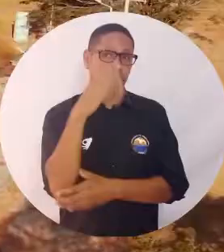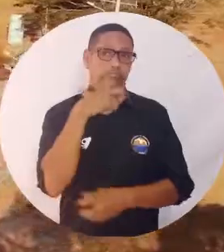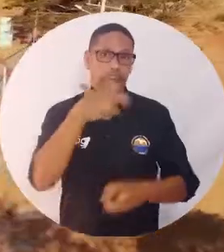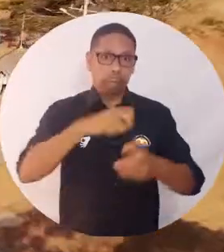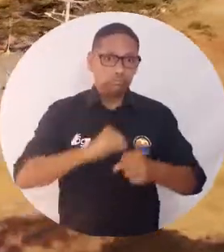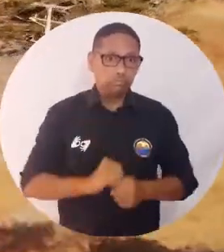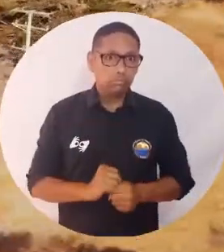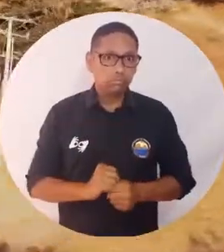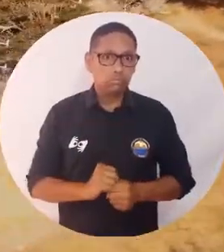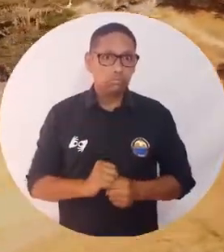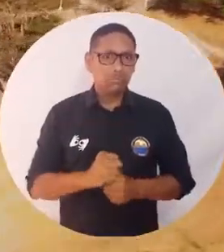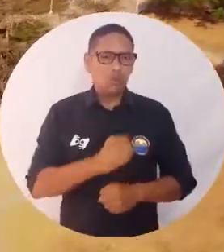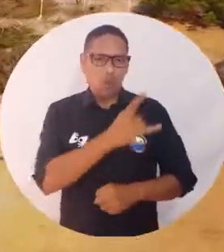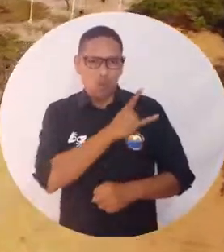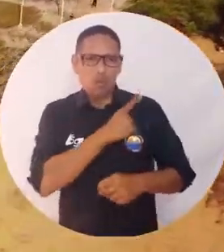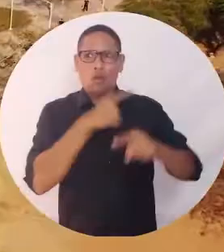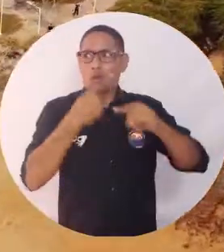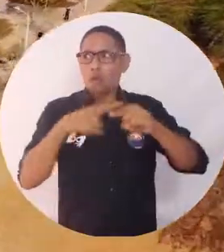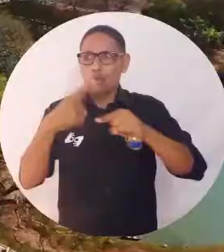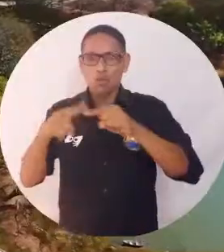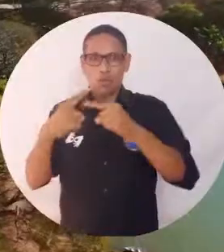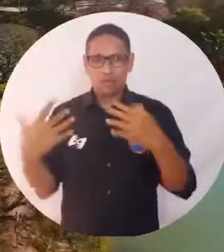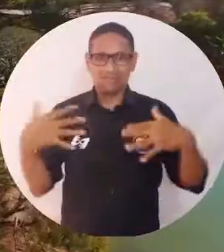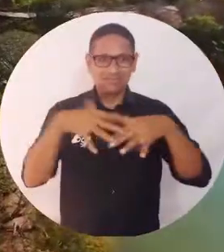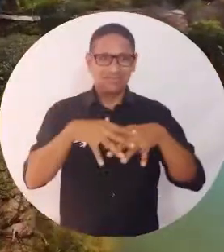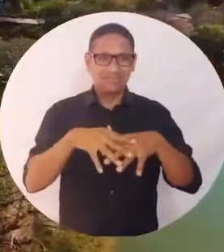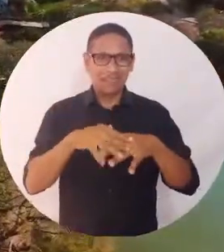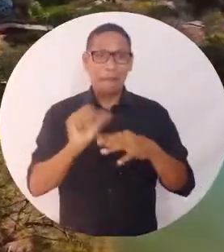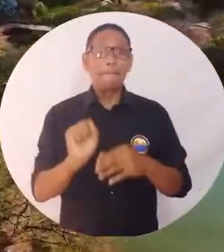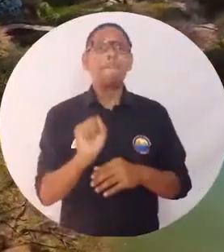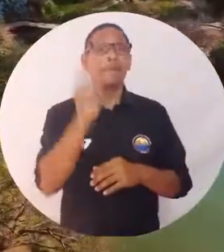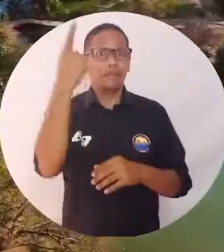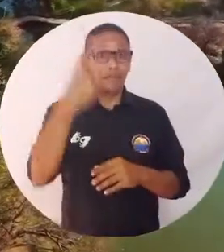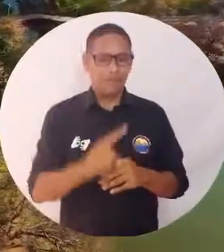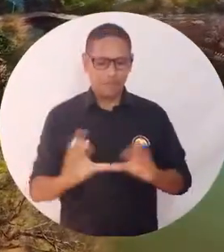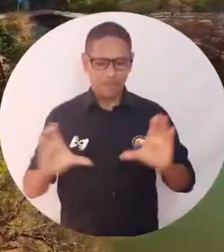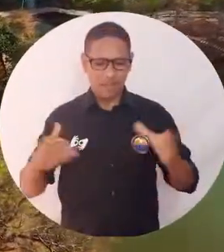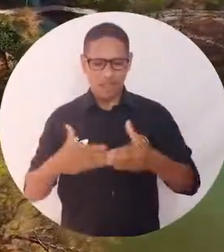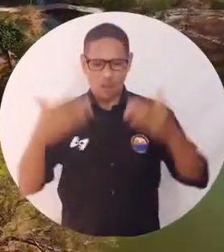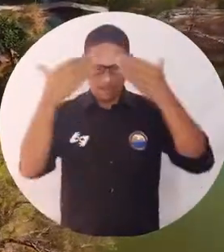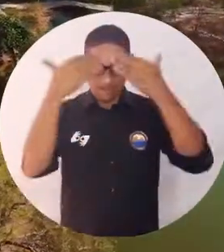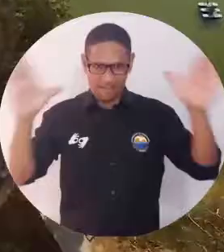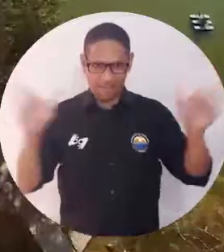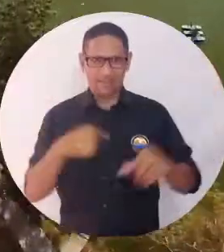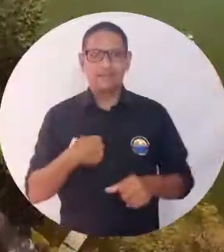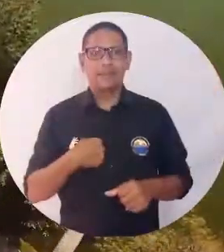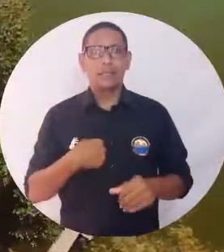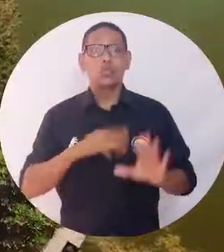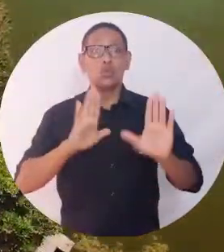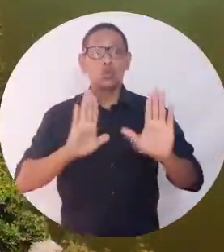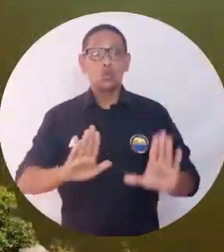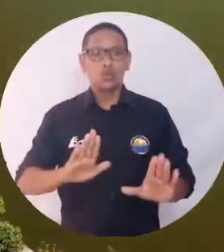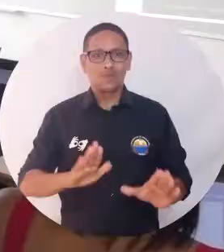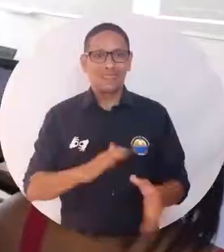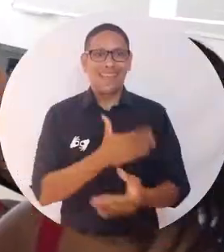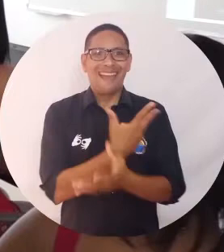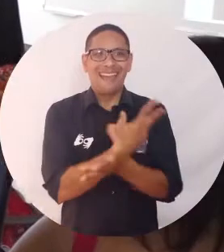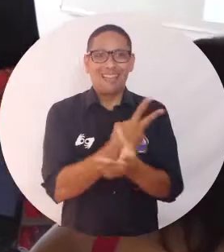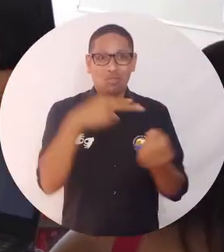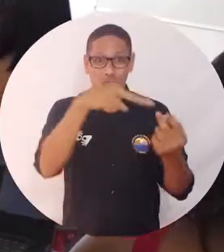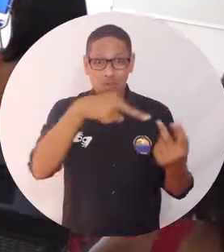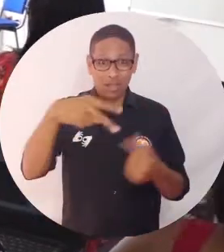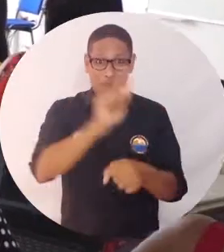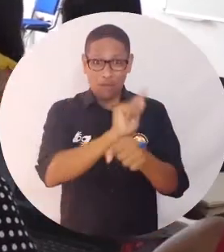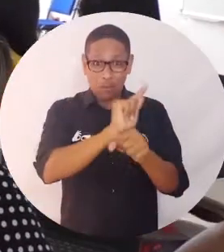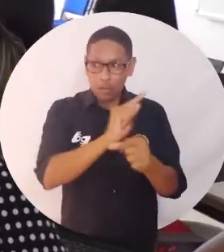Este espacio de interrelación entre universidades del país fue la primera aula abierta del Alma Mater, liderada por la Facultad de Ciencias de la